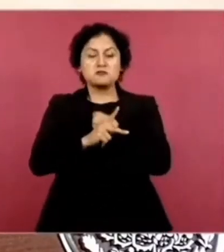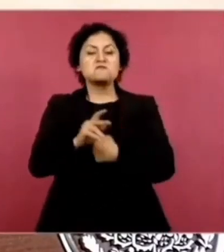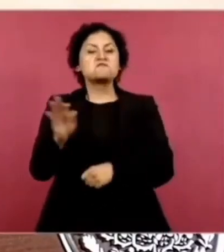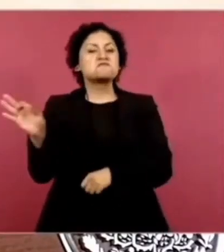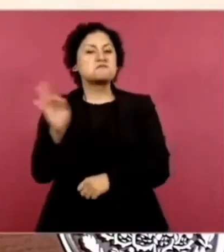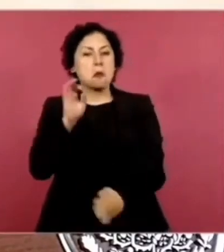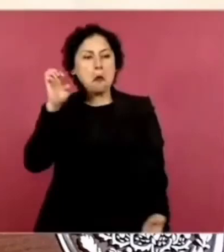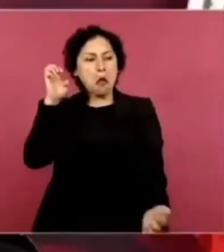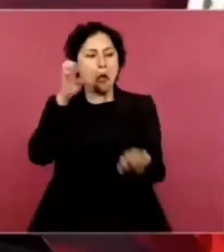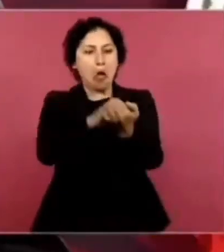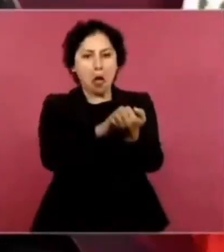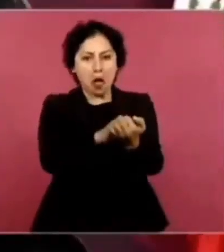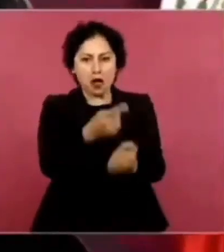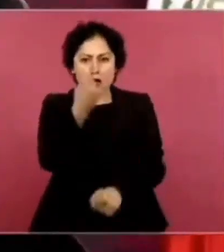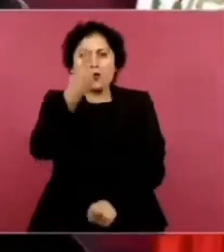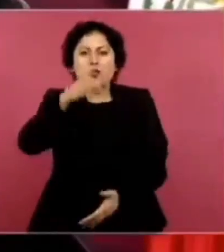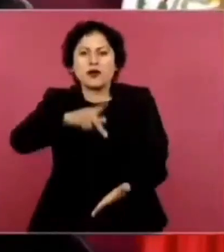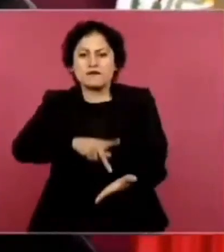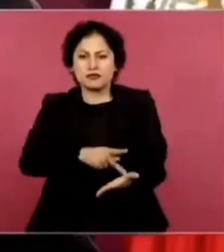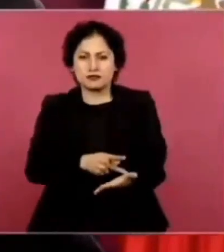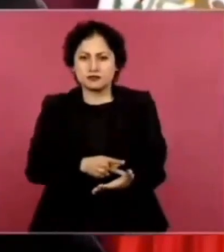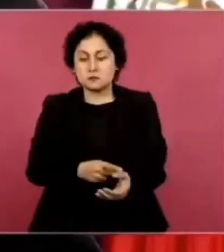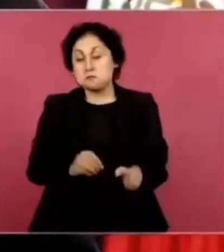Pero no se le puede engañar toda la vida.